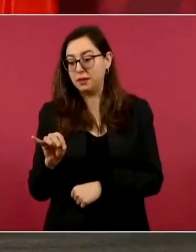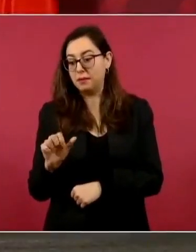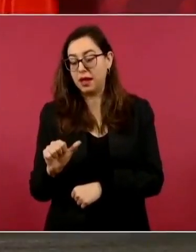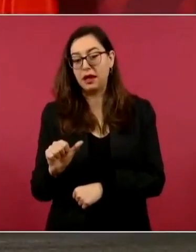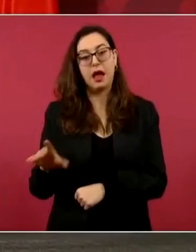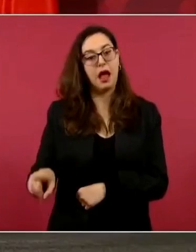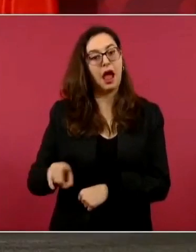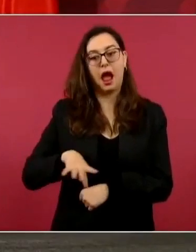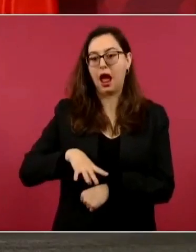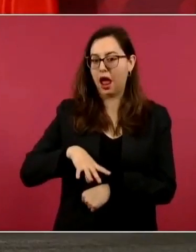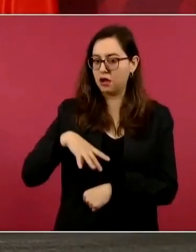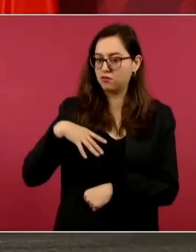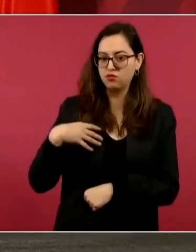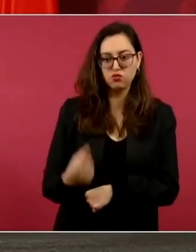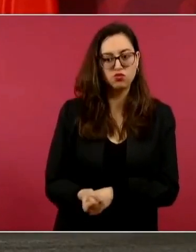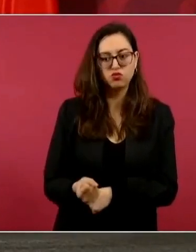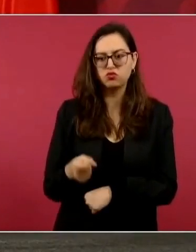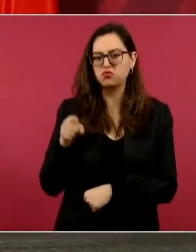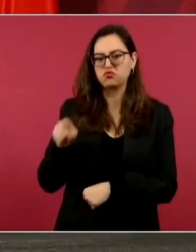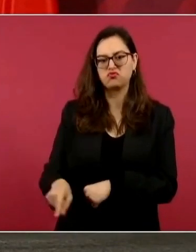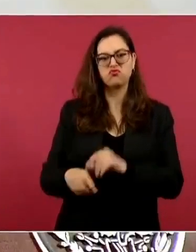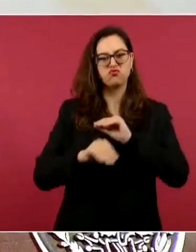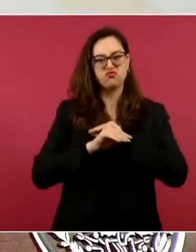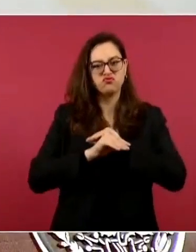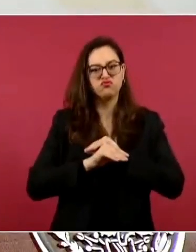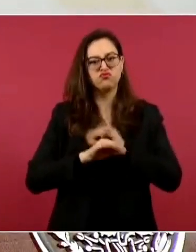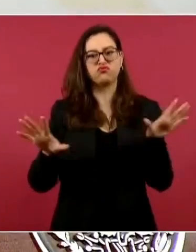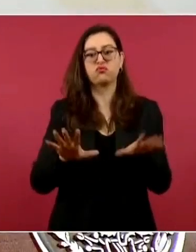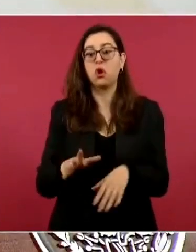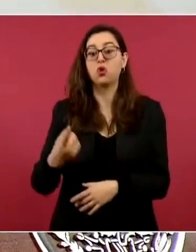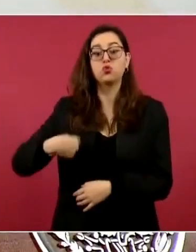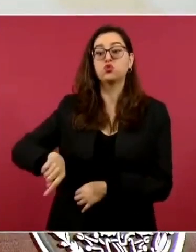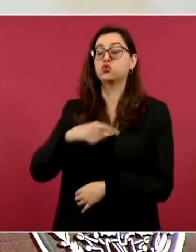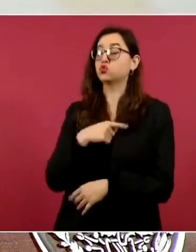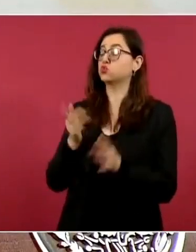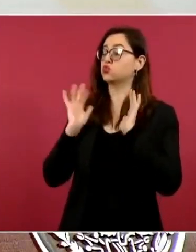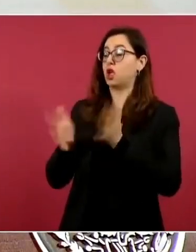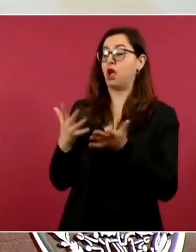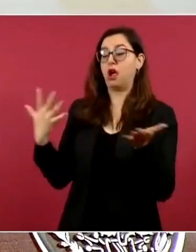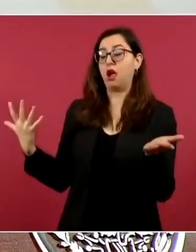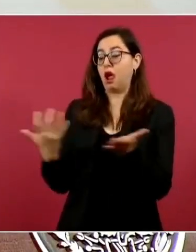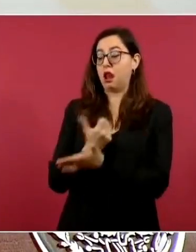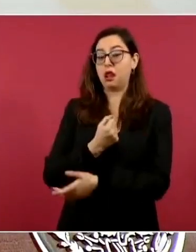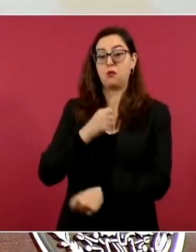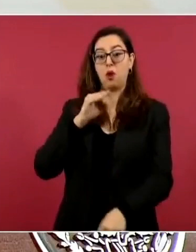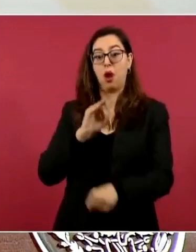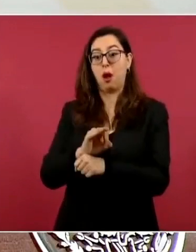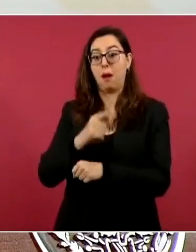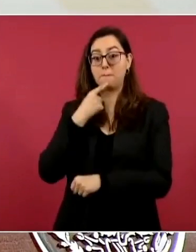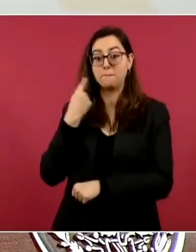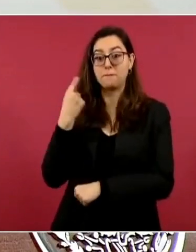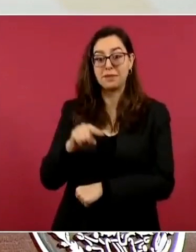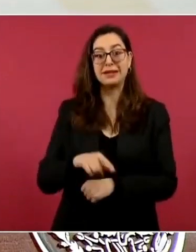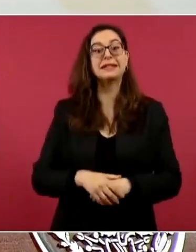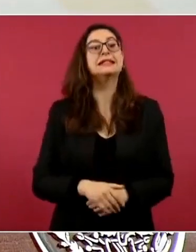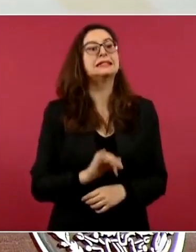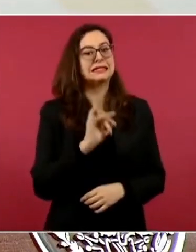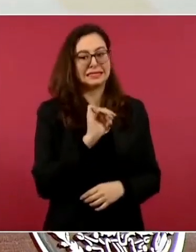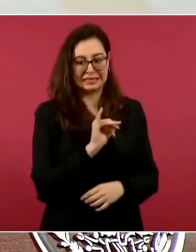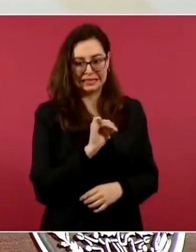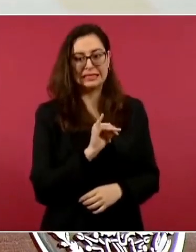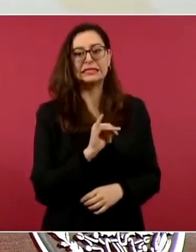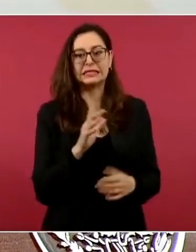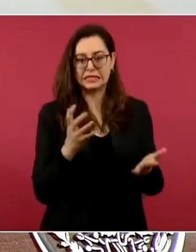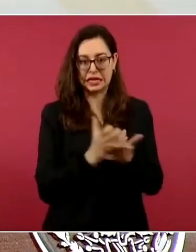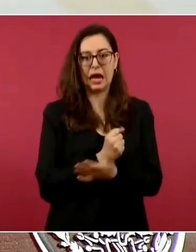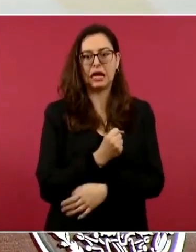publicando que ellos habían ganado un amparo, pues sí, ganaron uno contra la alerta que